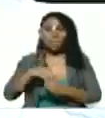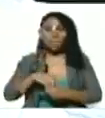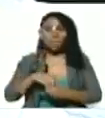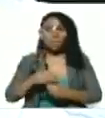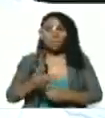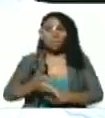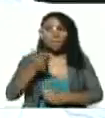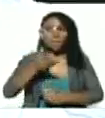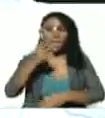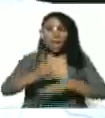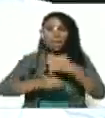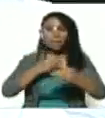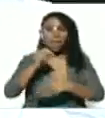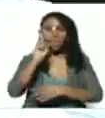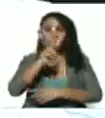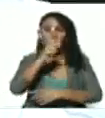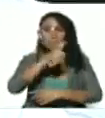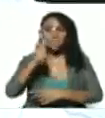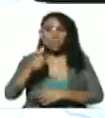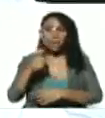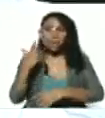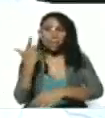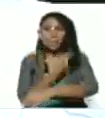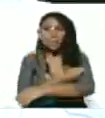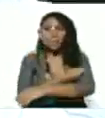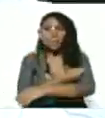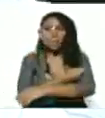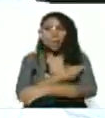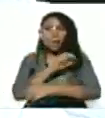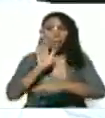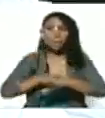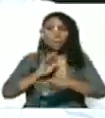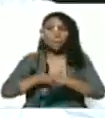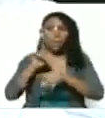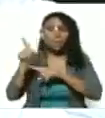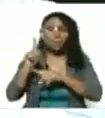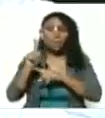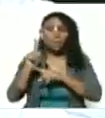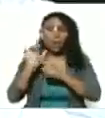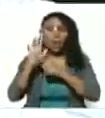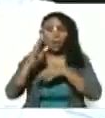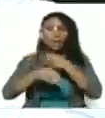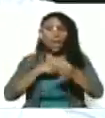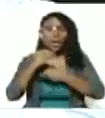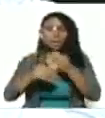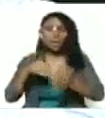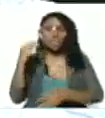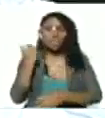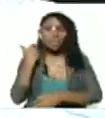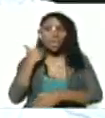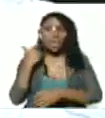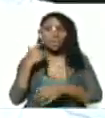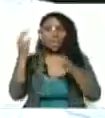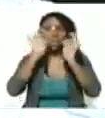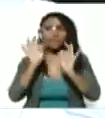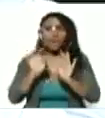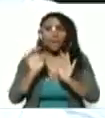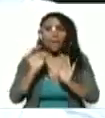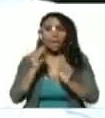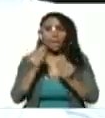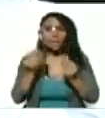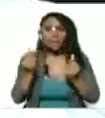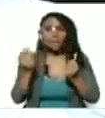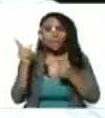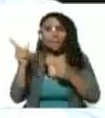importante resaltar que estas dos personas están vacunadas y por eso han presentado una enfermedad de tipo leve y